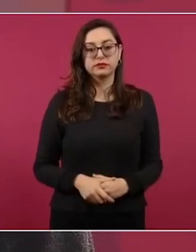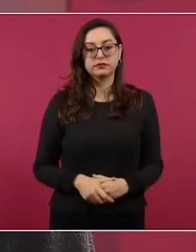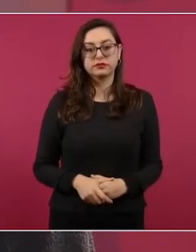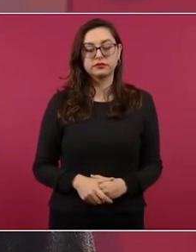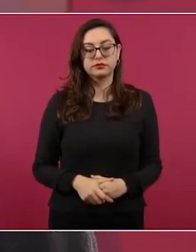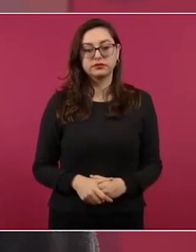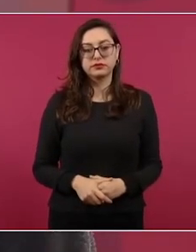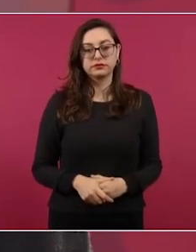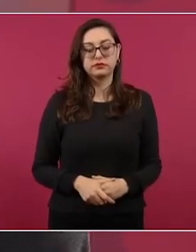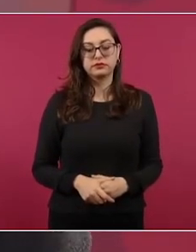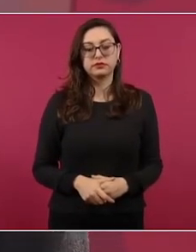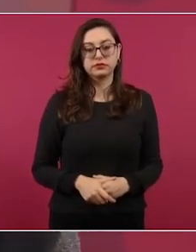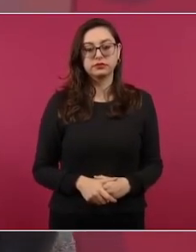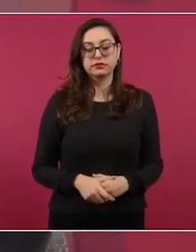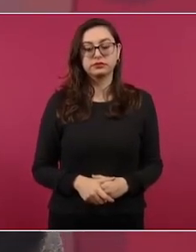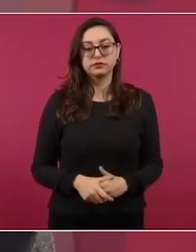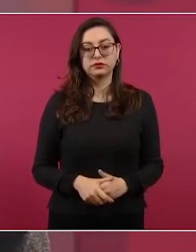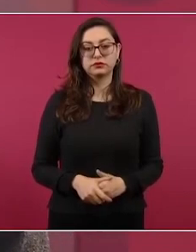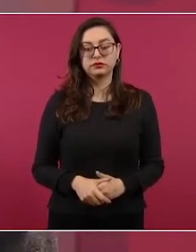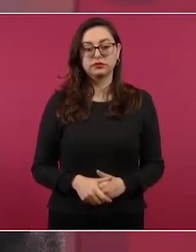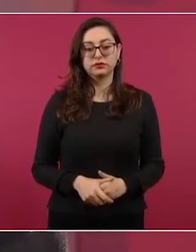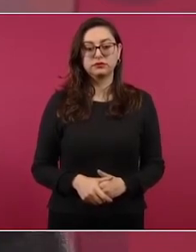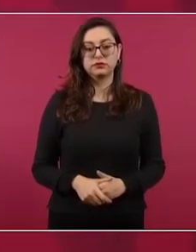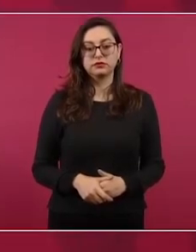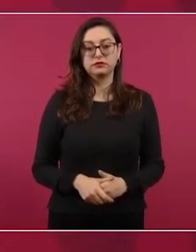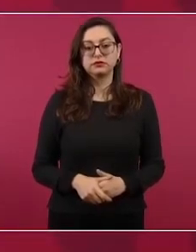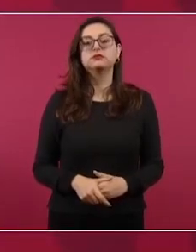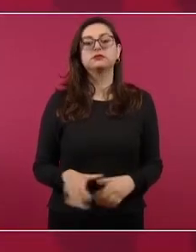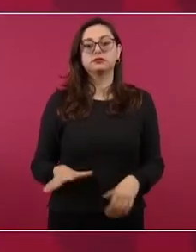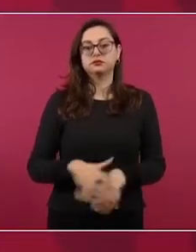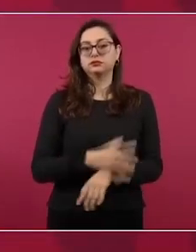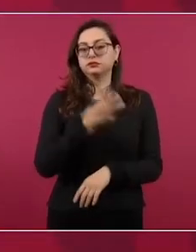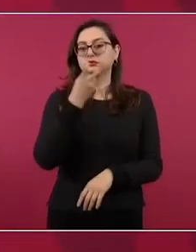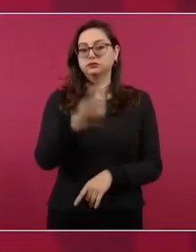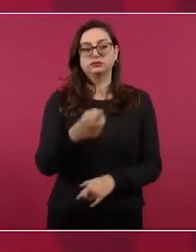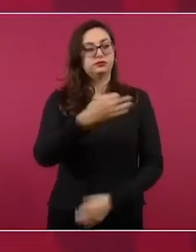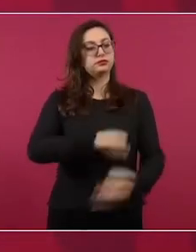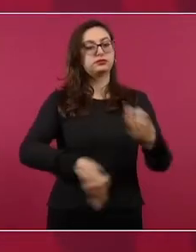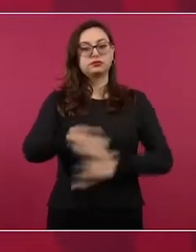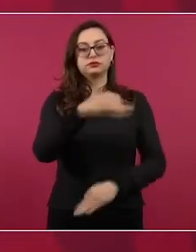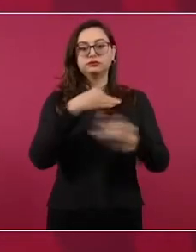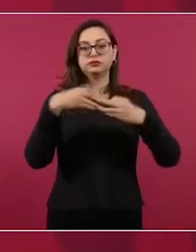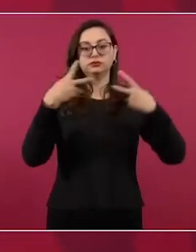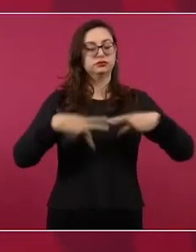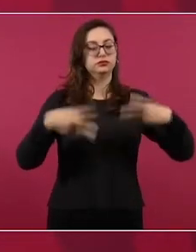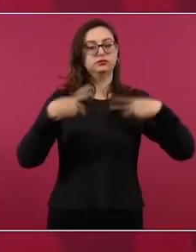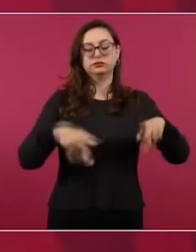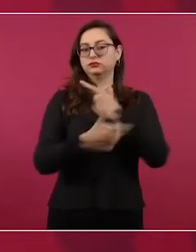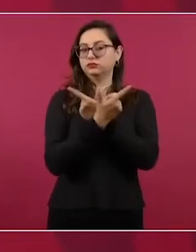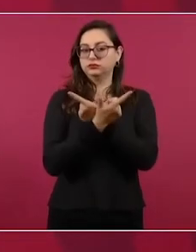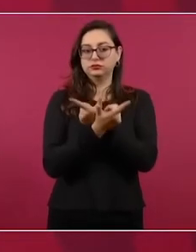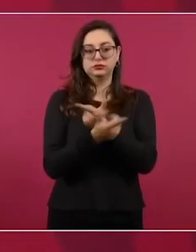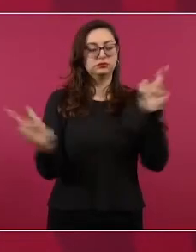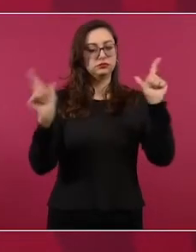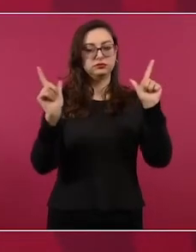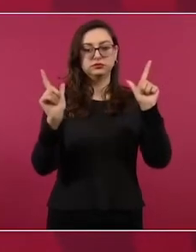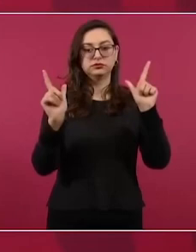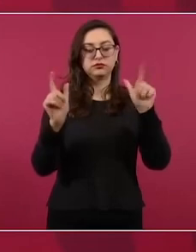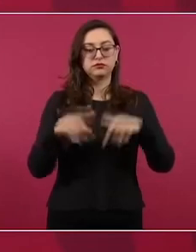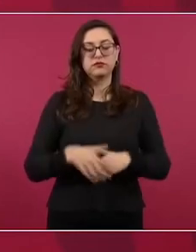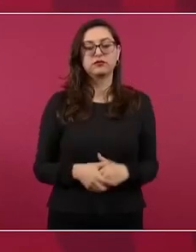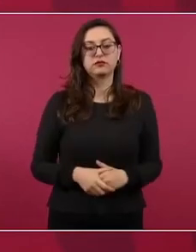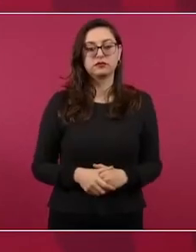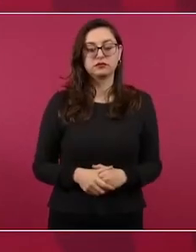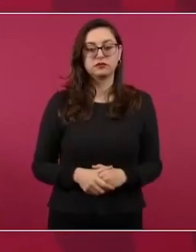Por eso se garantizan las libertades plenas y